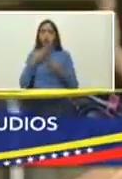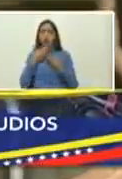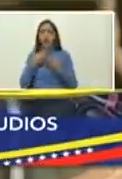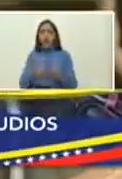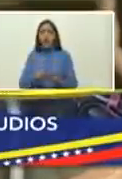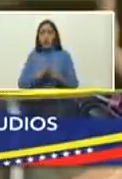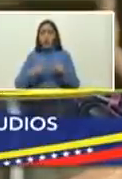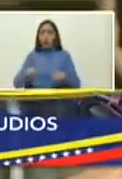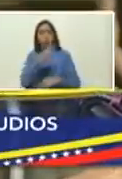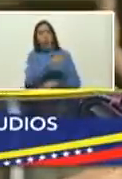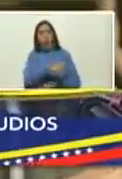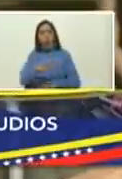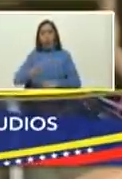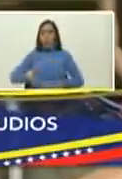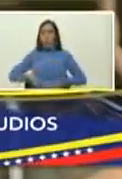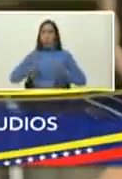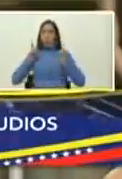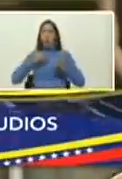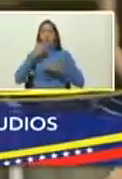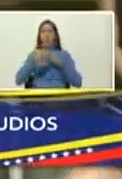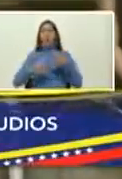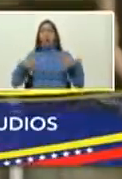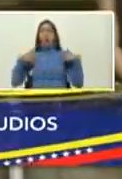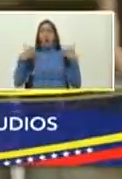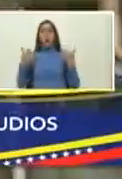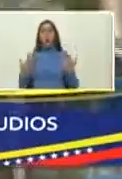las personas que han hecho posible esta actividad